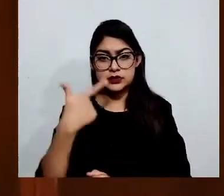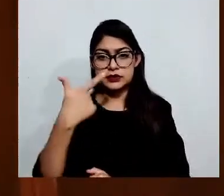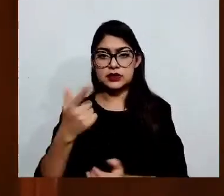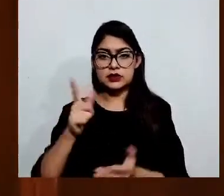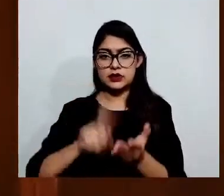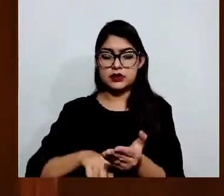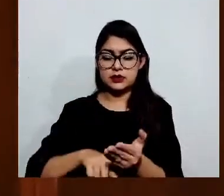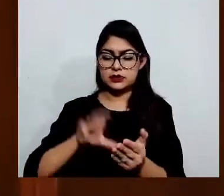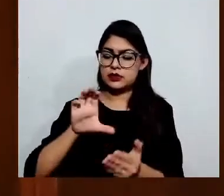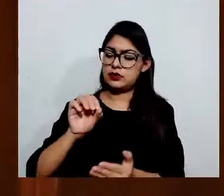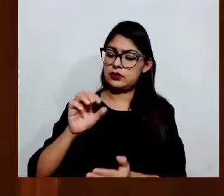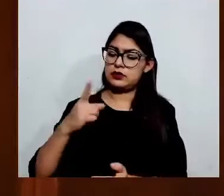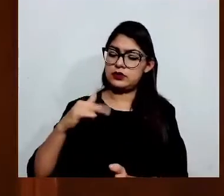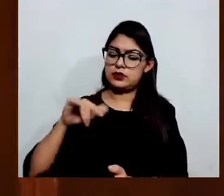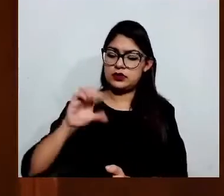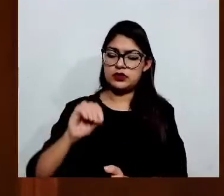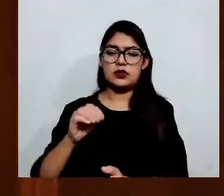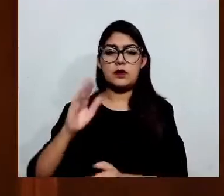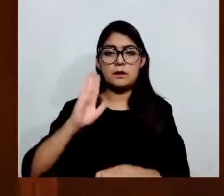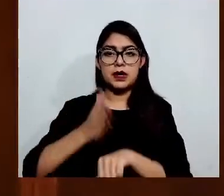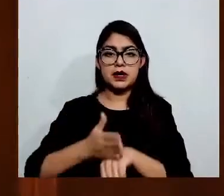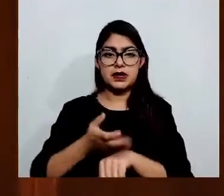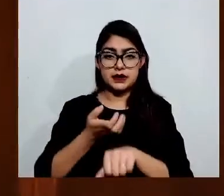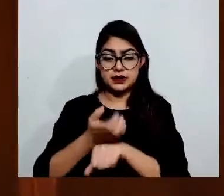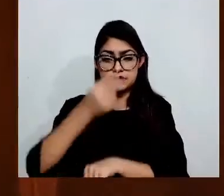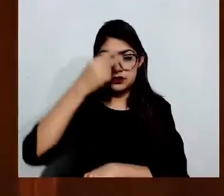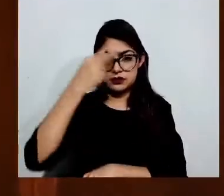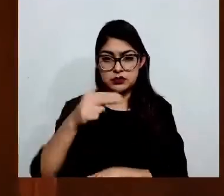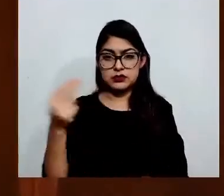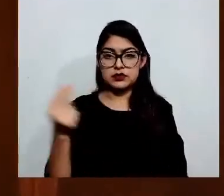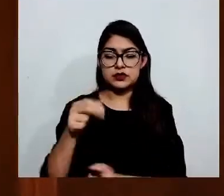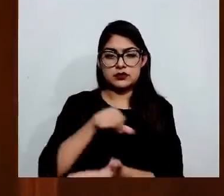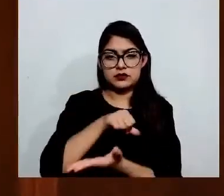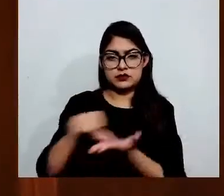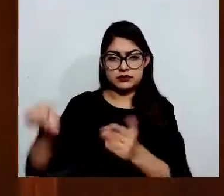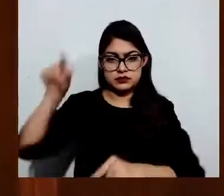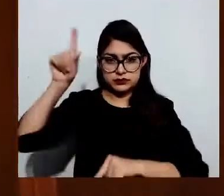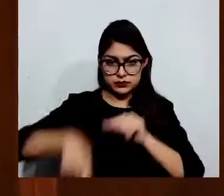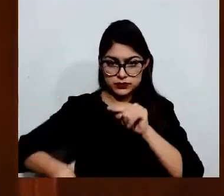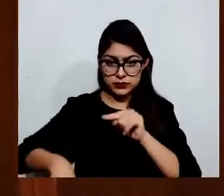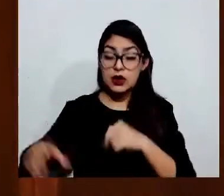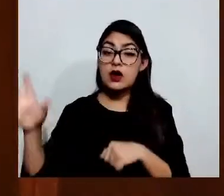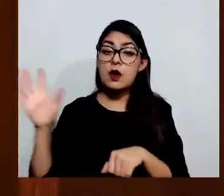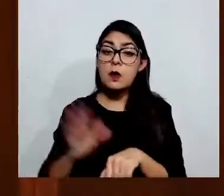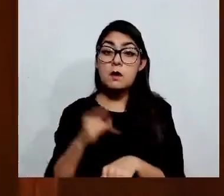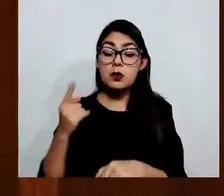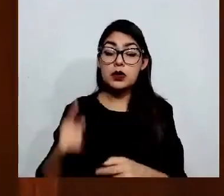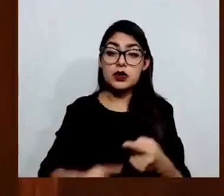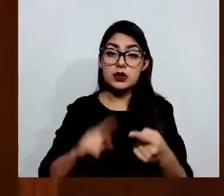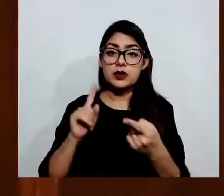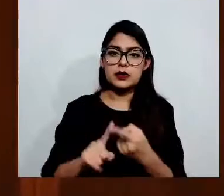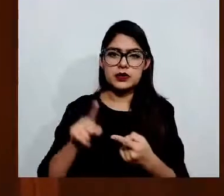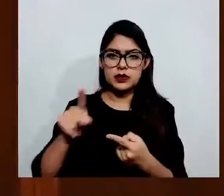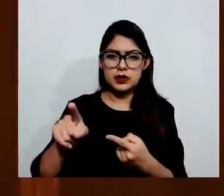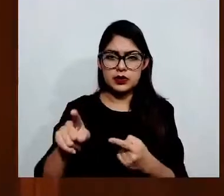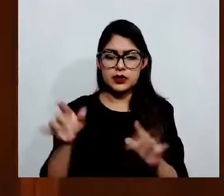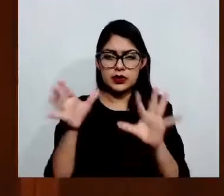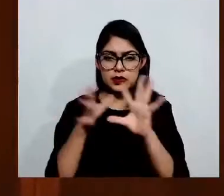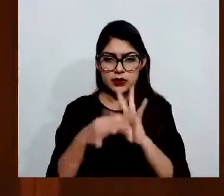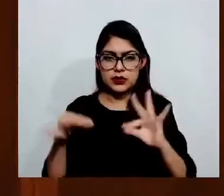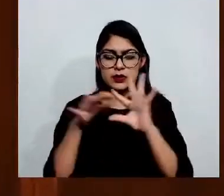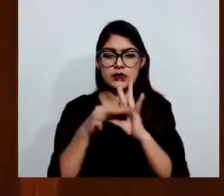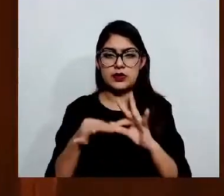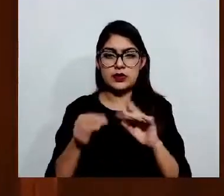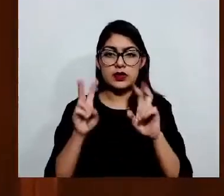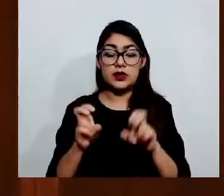ya que el primero describe el tipo penal de forma imprecisa, amplia